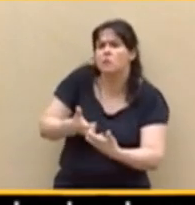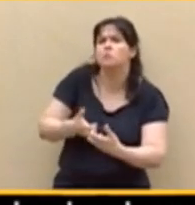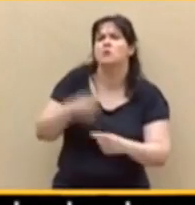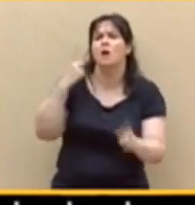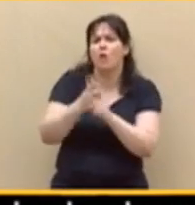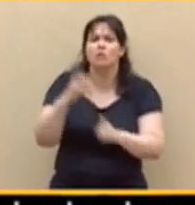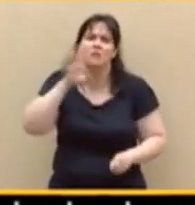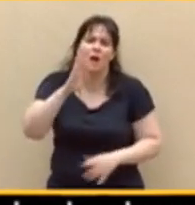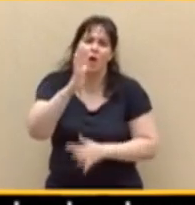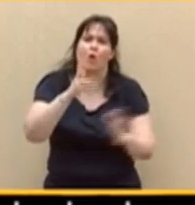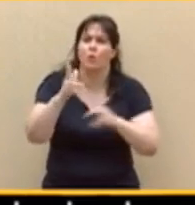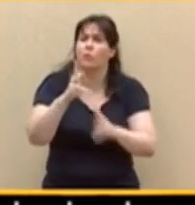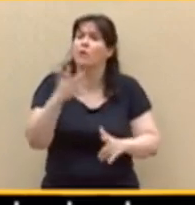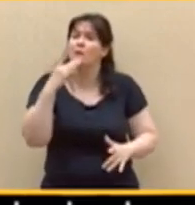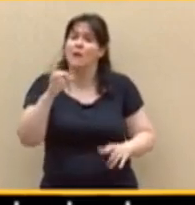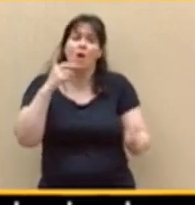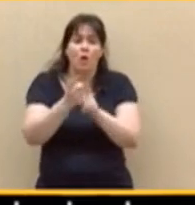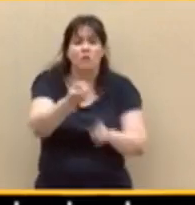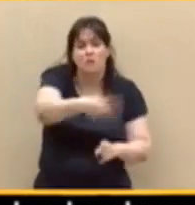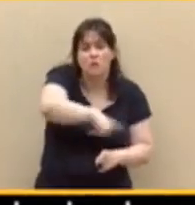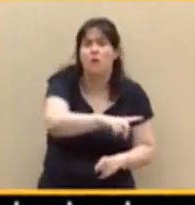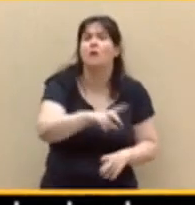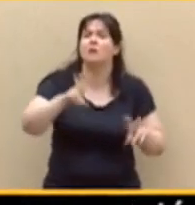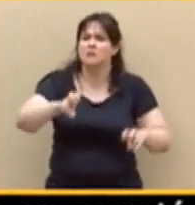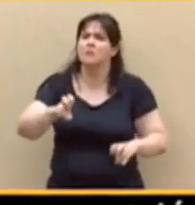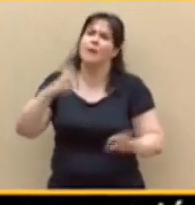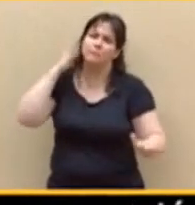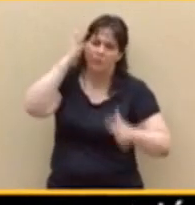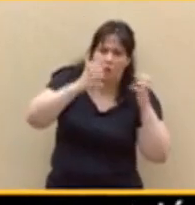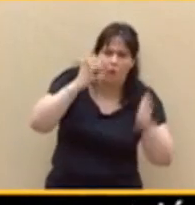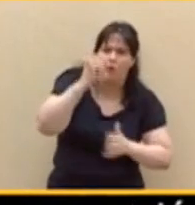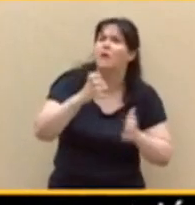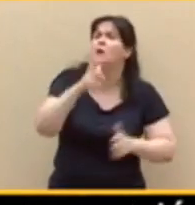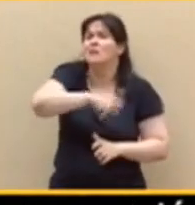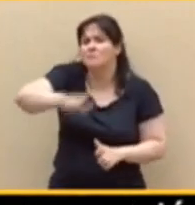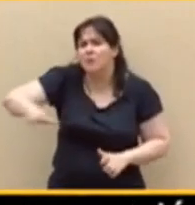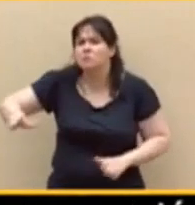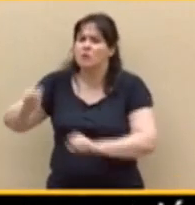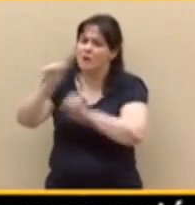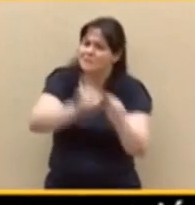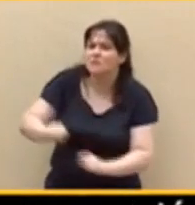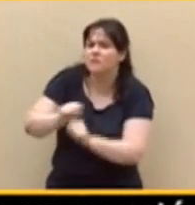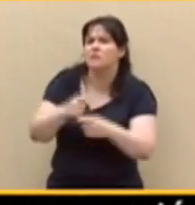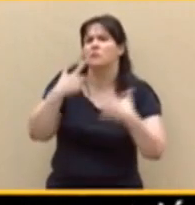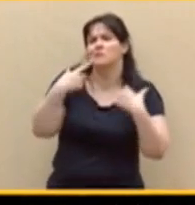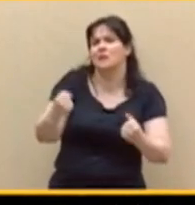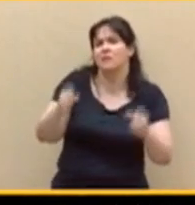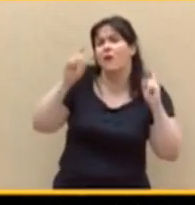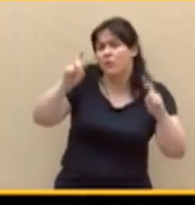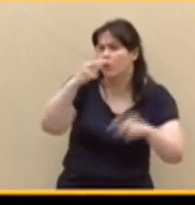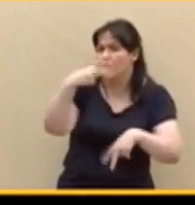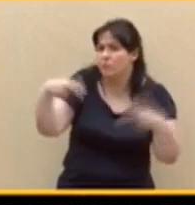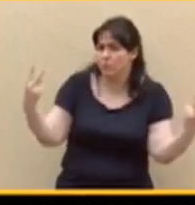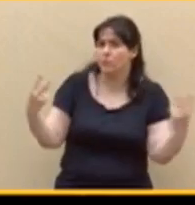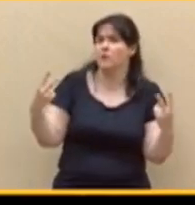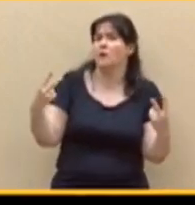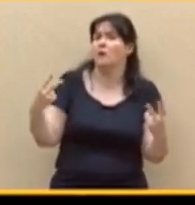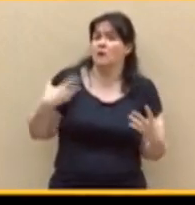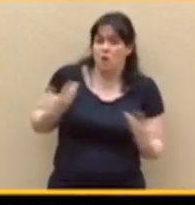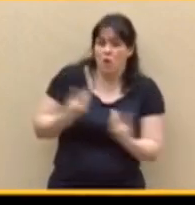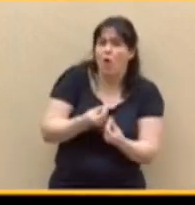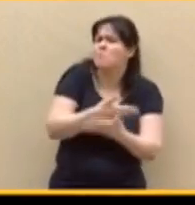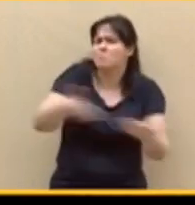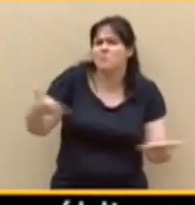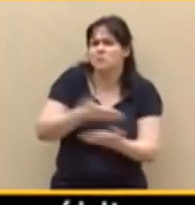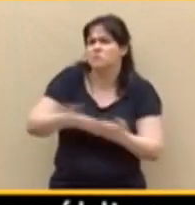su corrupción, tienen a jornaleros, tienen a personas que han estado defendiendo la sanidad, la educación pública, que han estado junto a millones de ciudadanos y